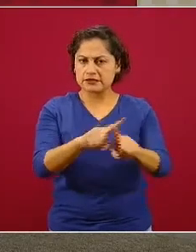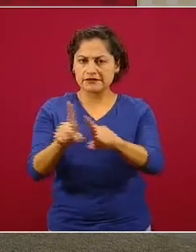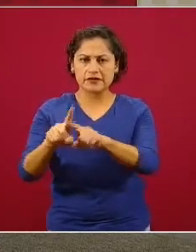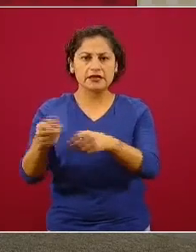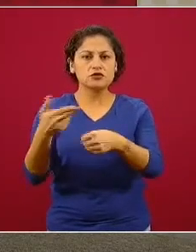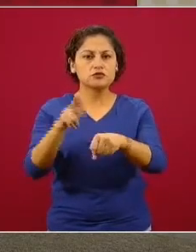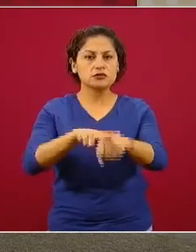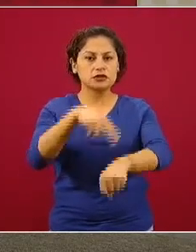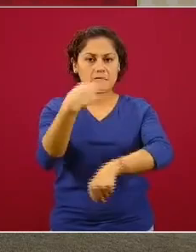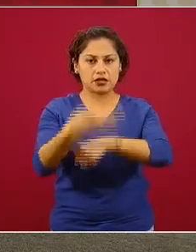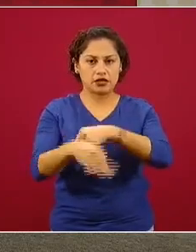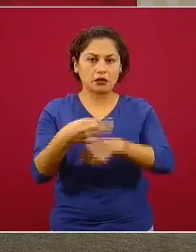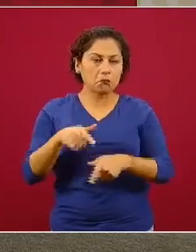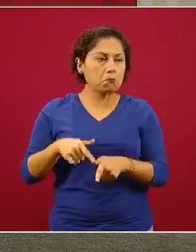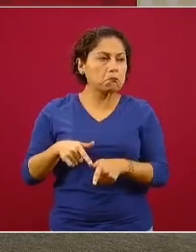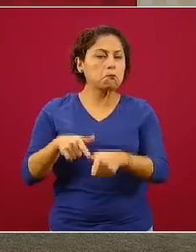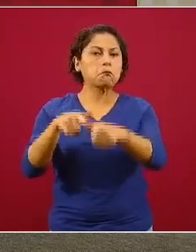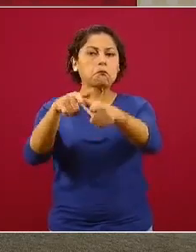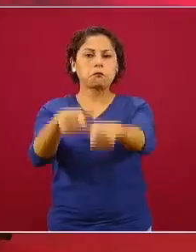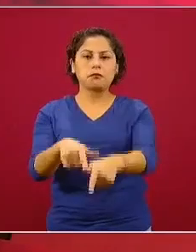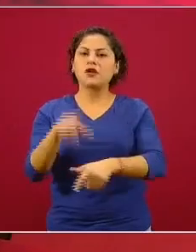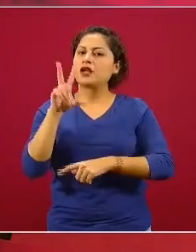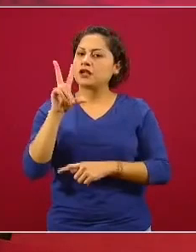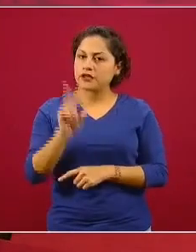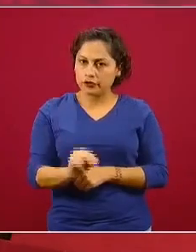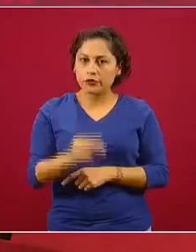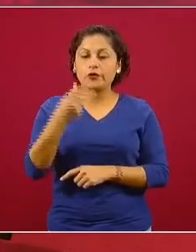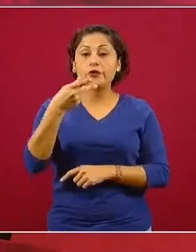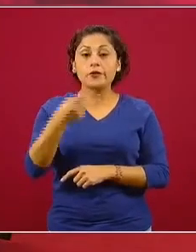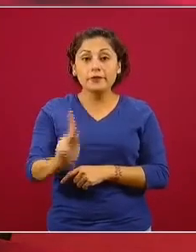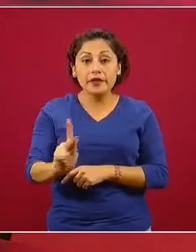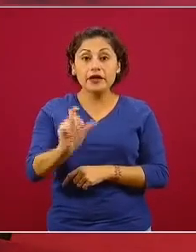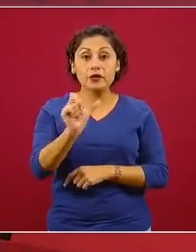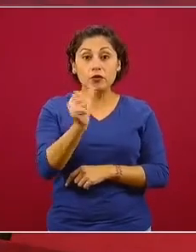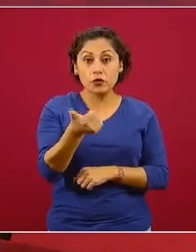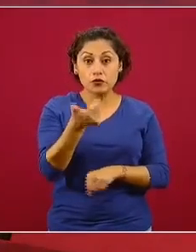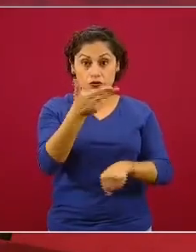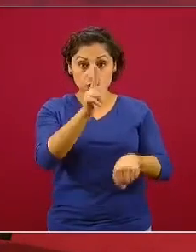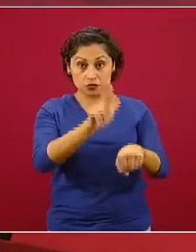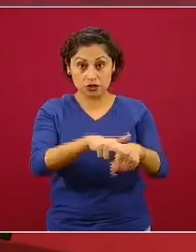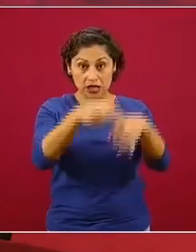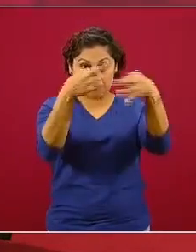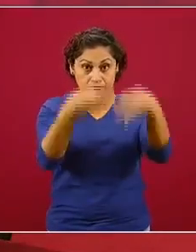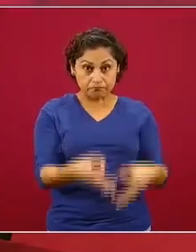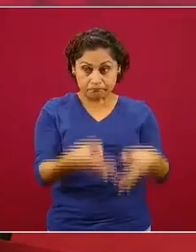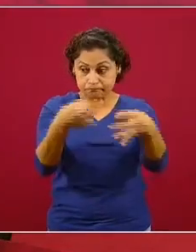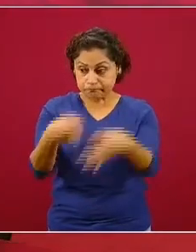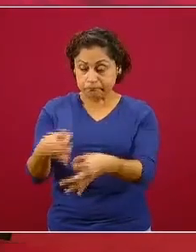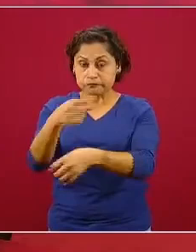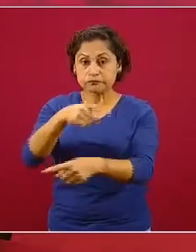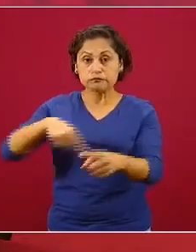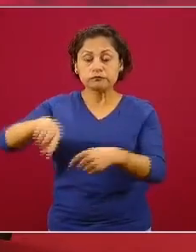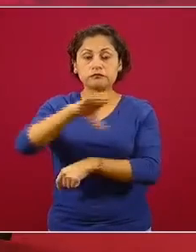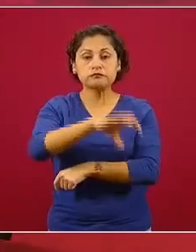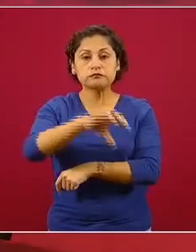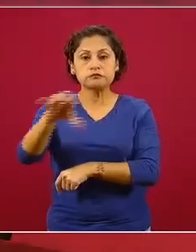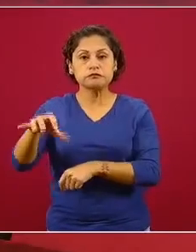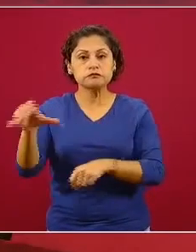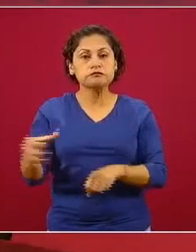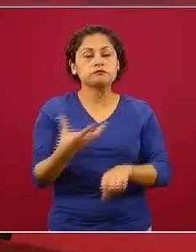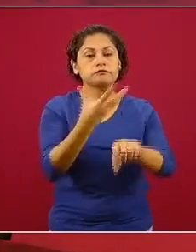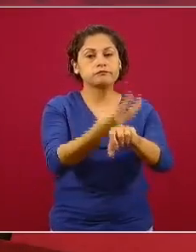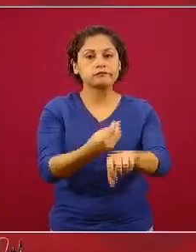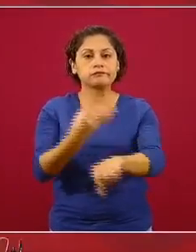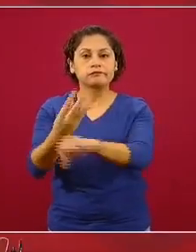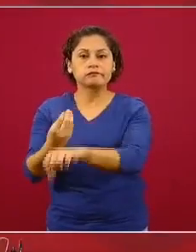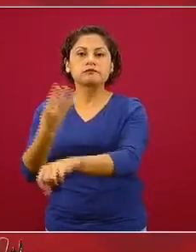no necesariamente van a permanecer. Las reconversiones hospitalarias en su momento tendrán que permitir que